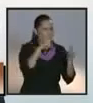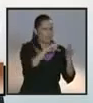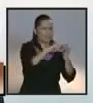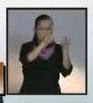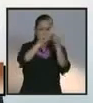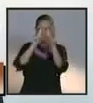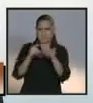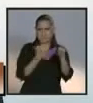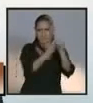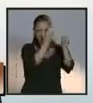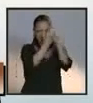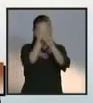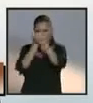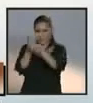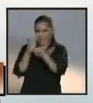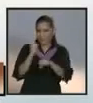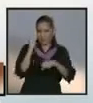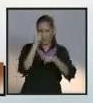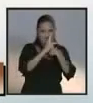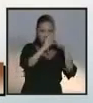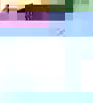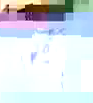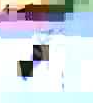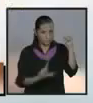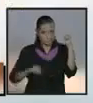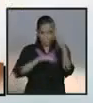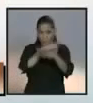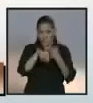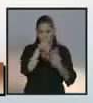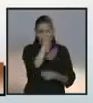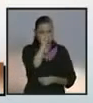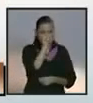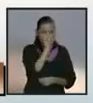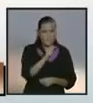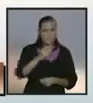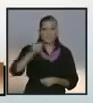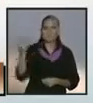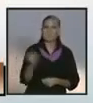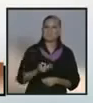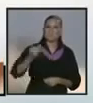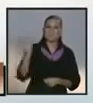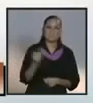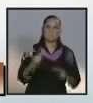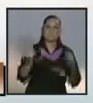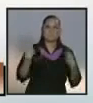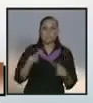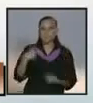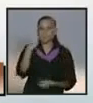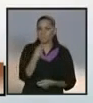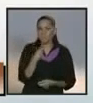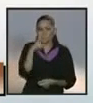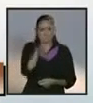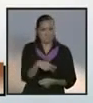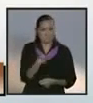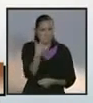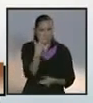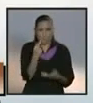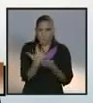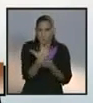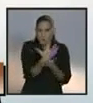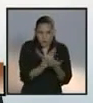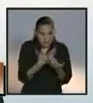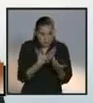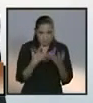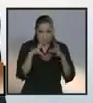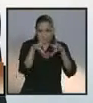el centro del país. En todos la gente me dice, no me alcanza lo que gano para poder darle a mi familia lo que